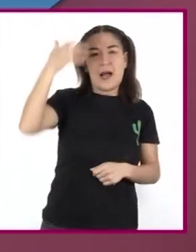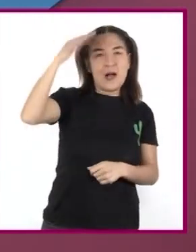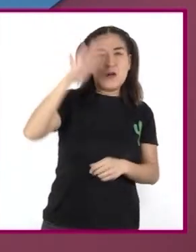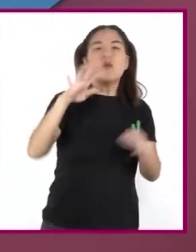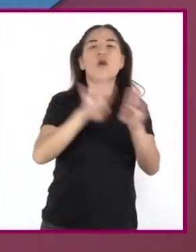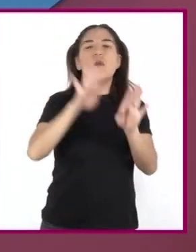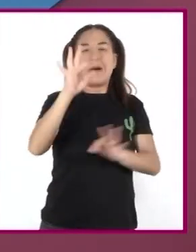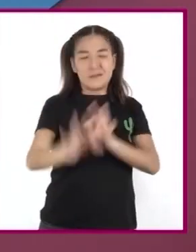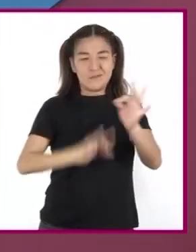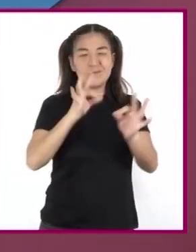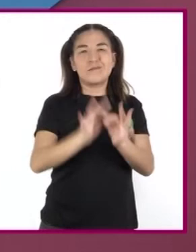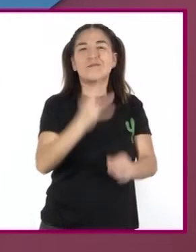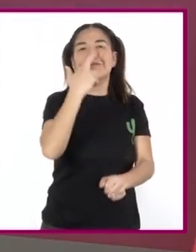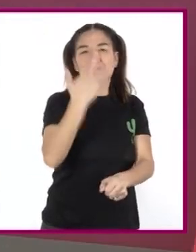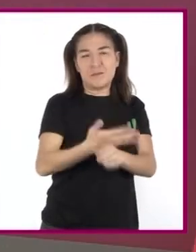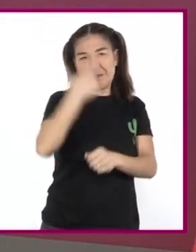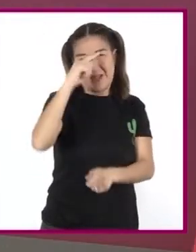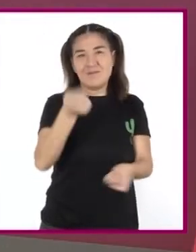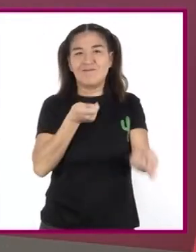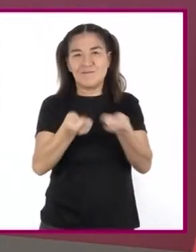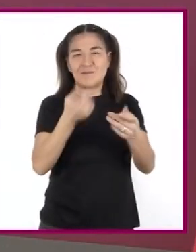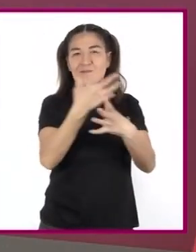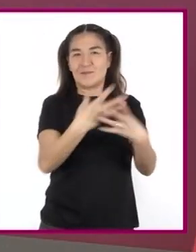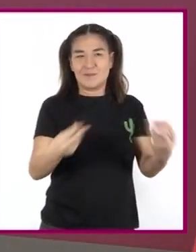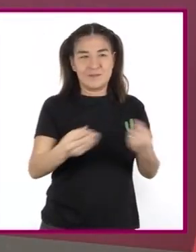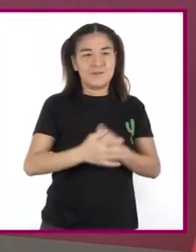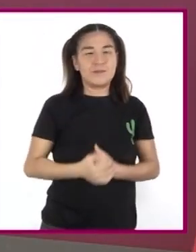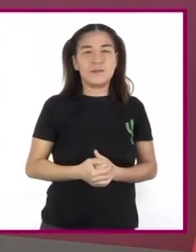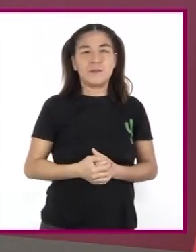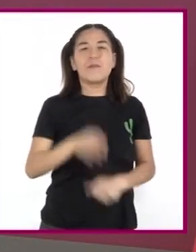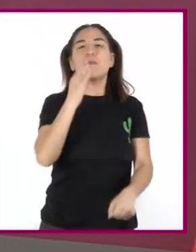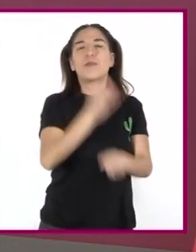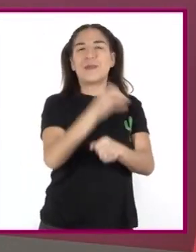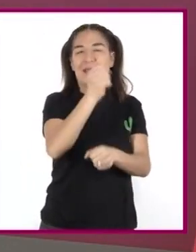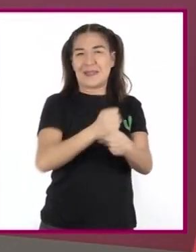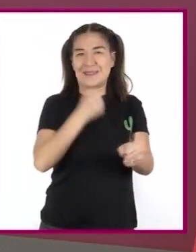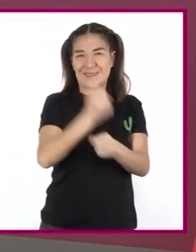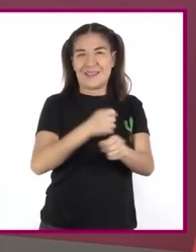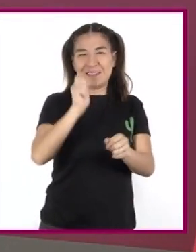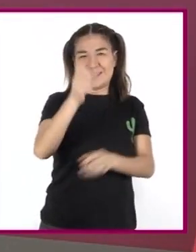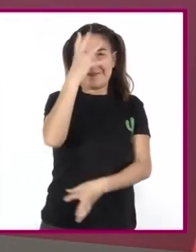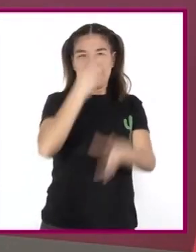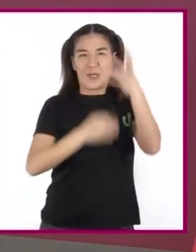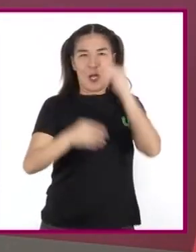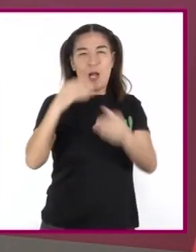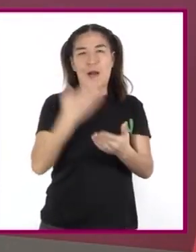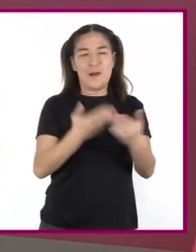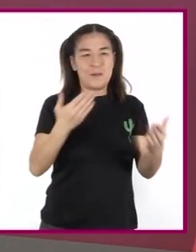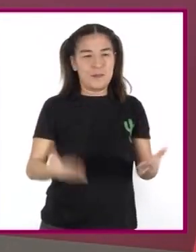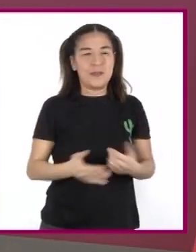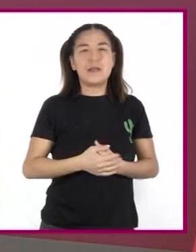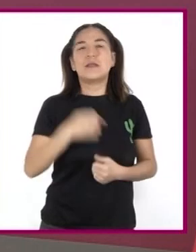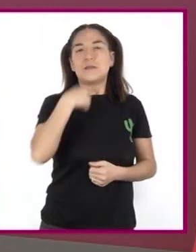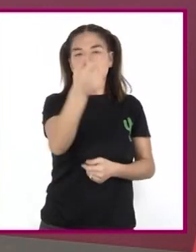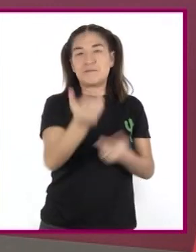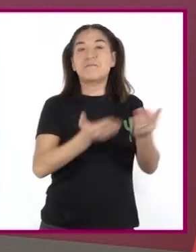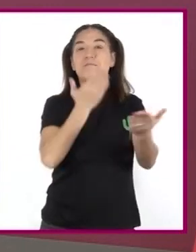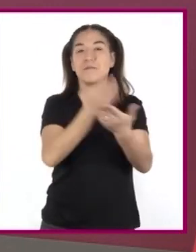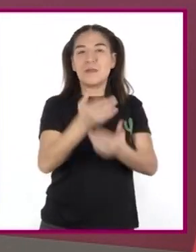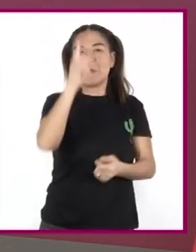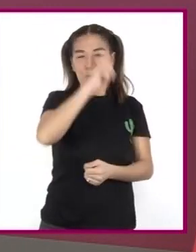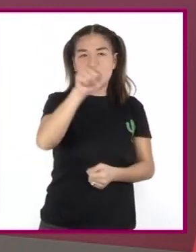asume Esa responsabilidad Pongamos en práctica Lo aprendido Hasta ahora Les sugiero